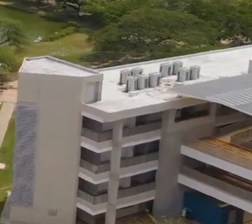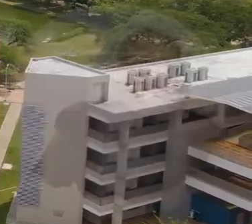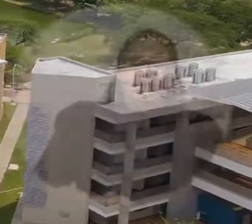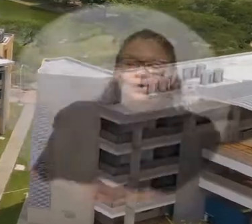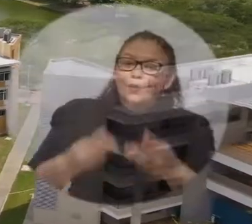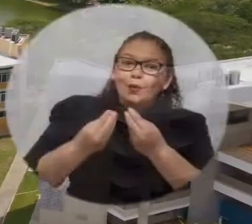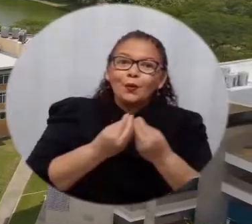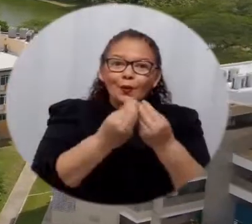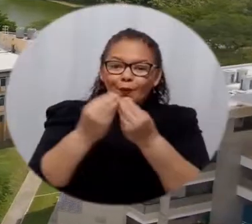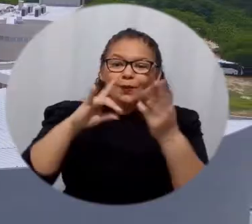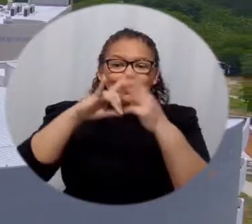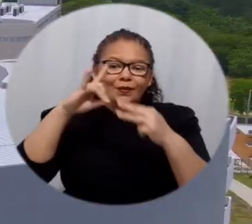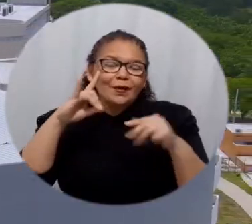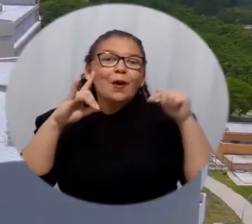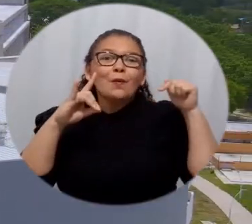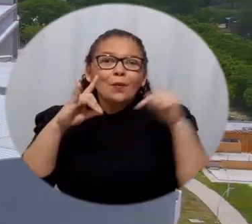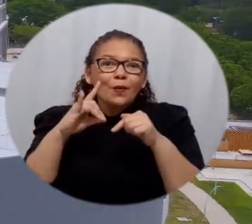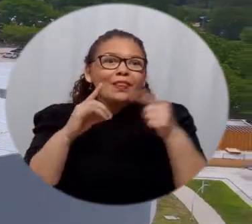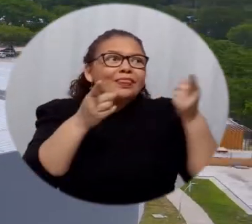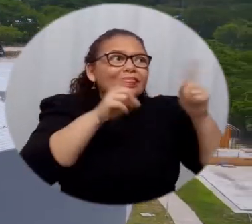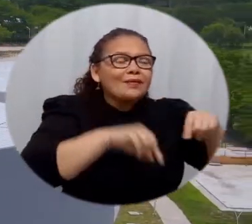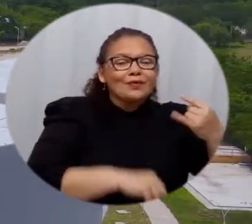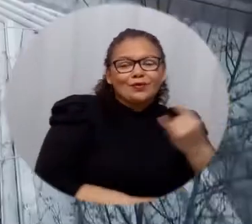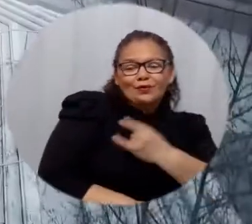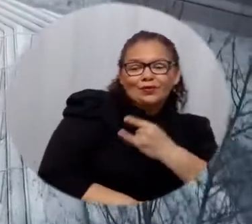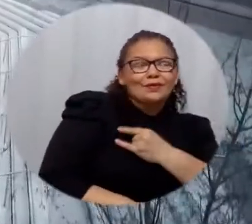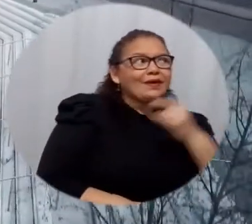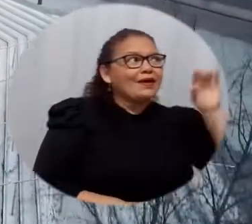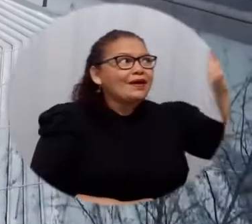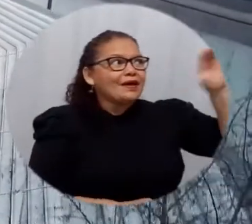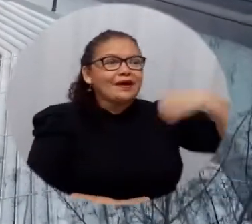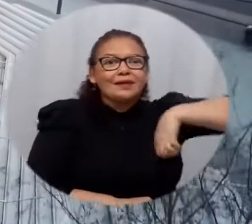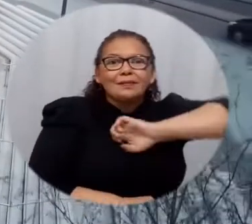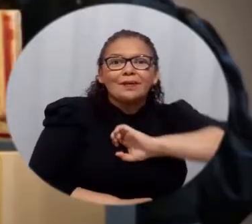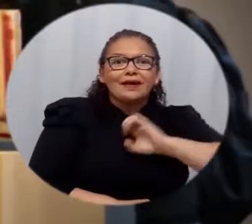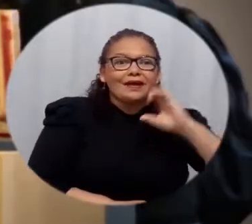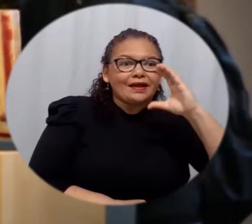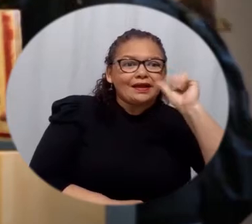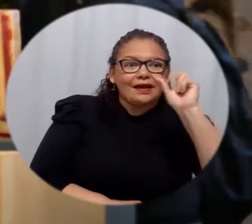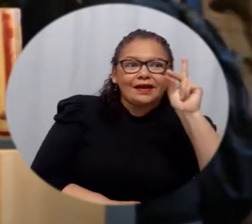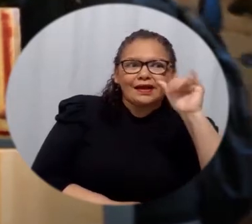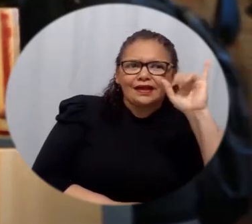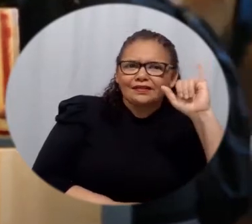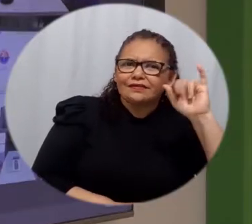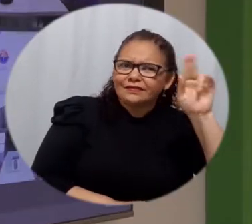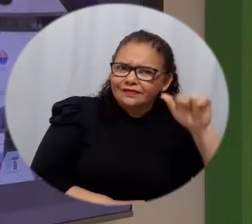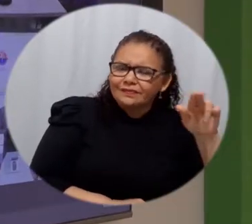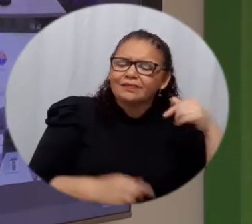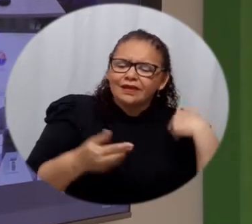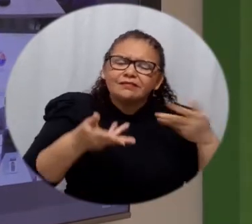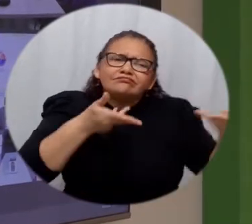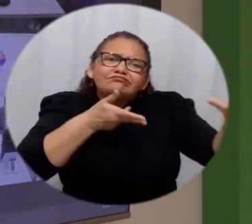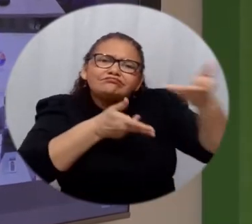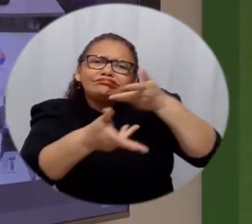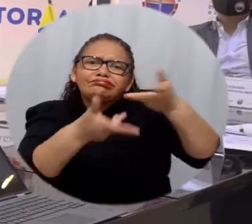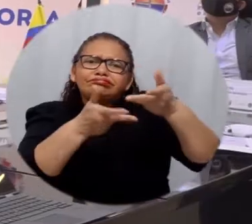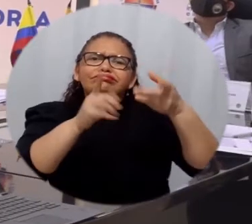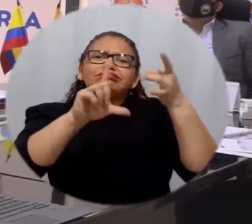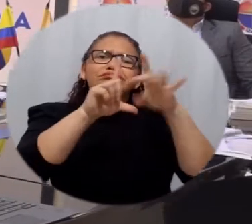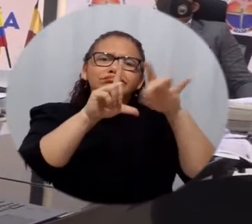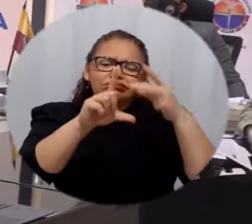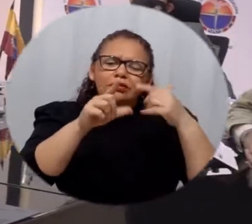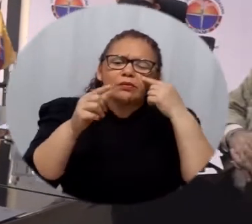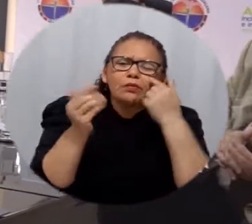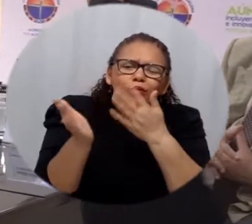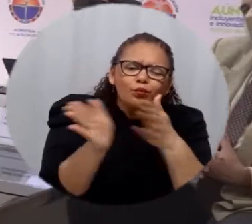Los equipos de trabajo de la Universidad del Magdalena y la Universidad de Cádiz en España se reunieron de manera virtual para definir un plan de